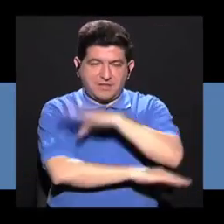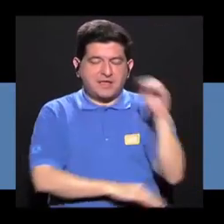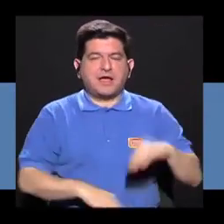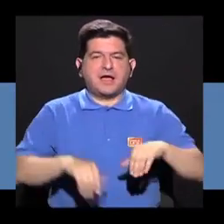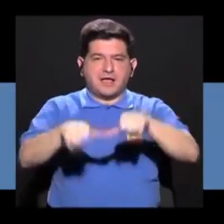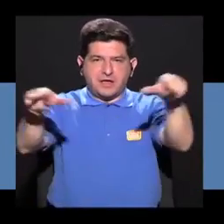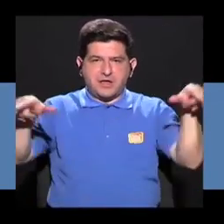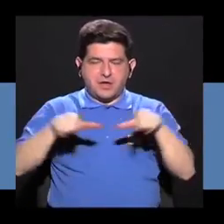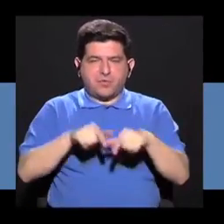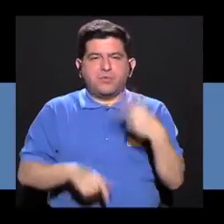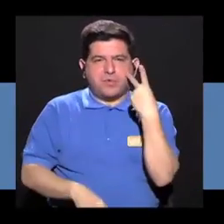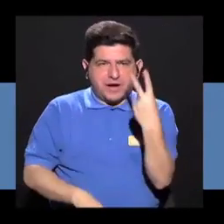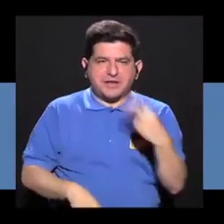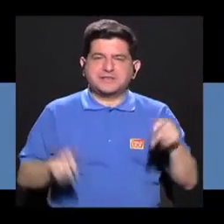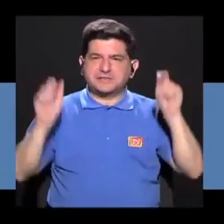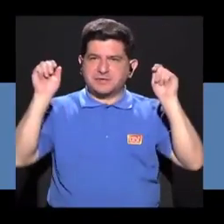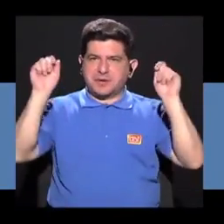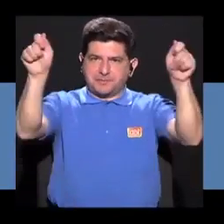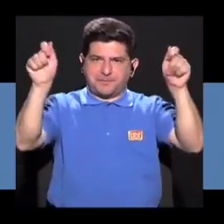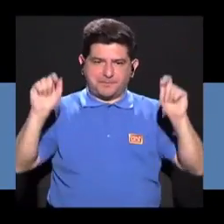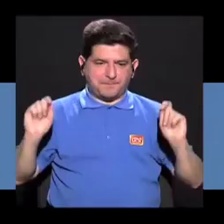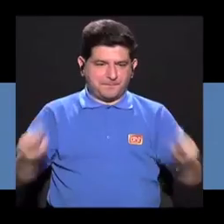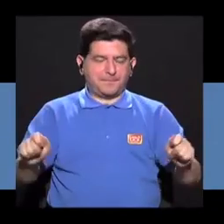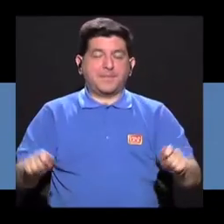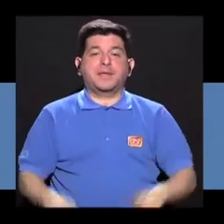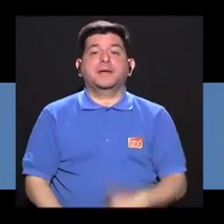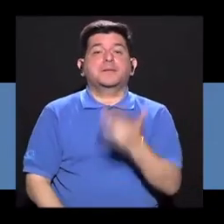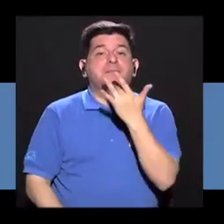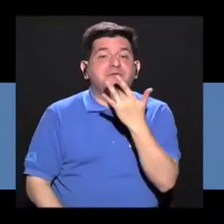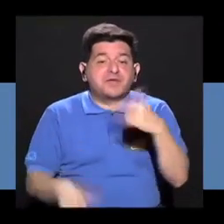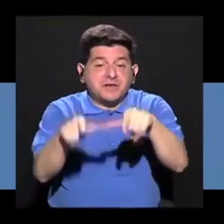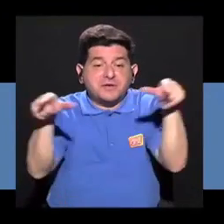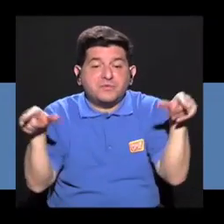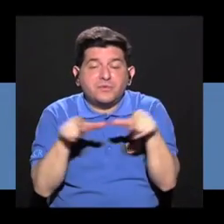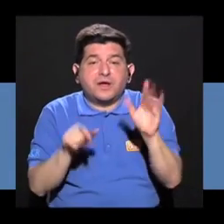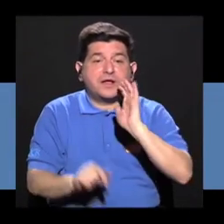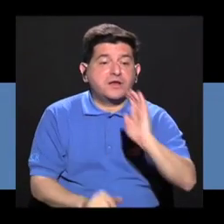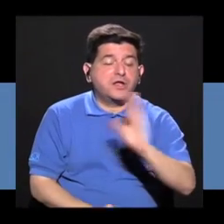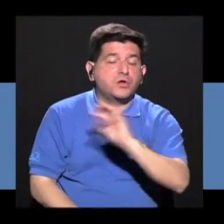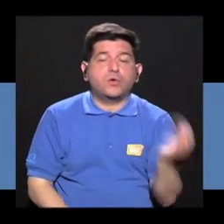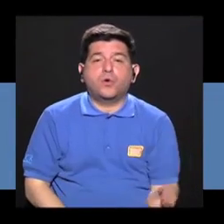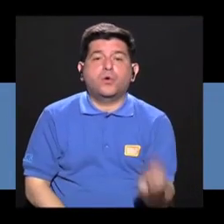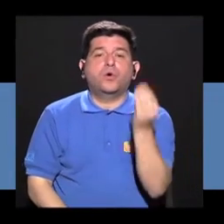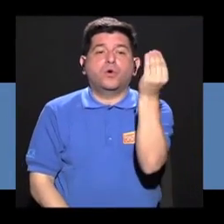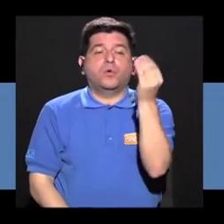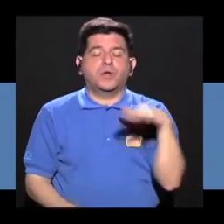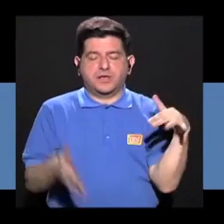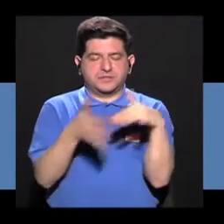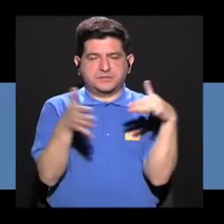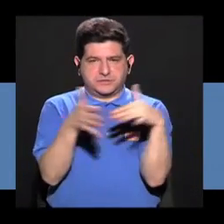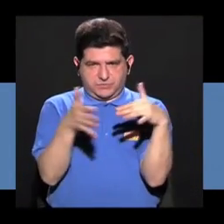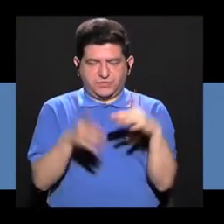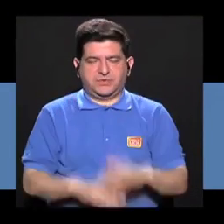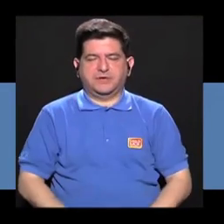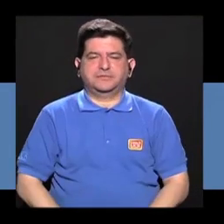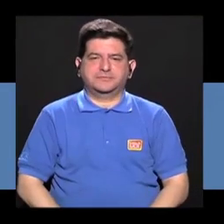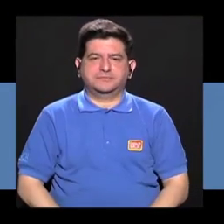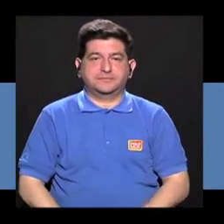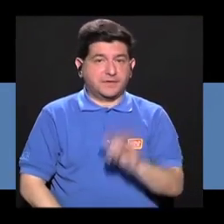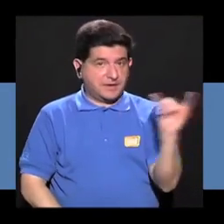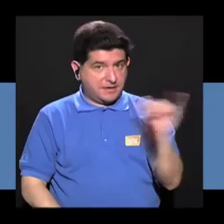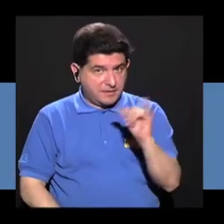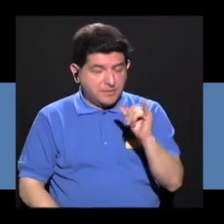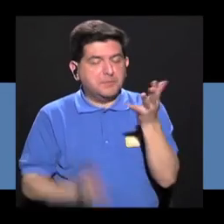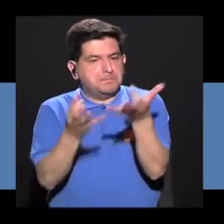día y que se pegue en un lugar visible, preferiblemente en el lugar donde el niño o el adolescente